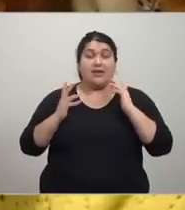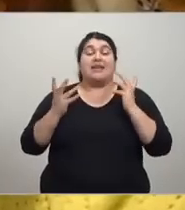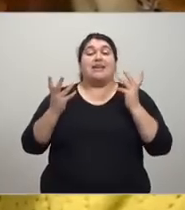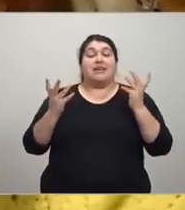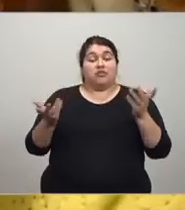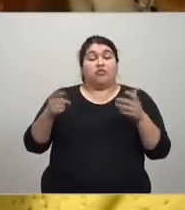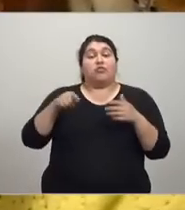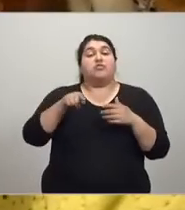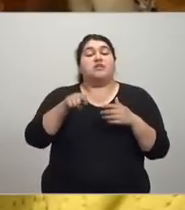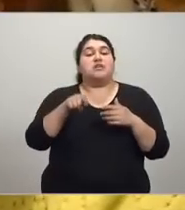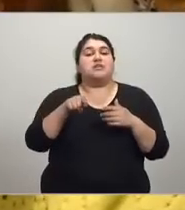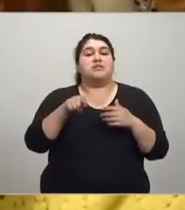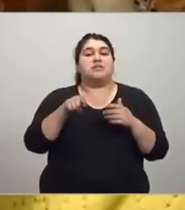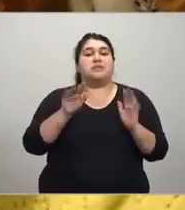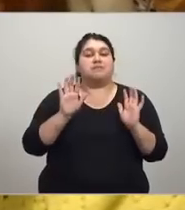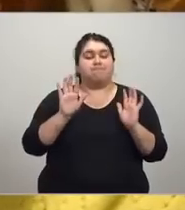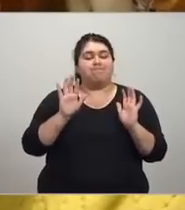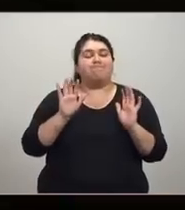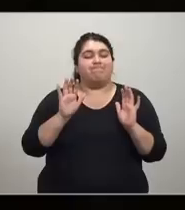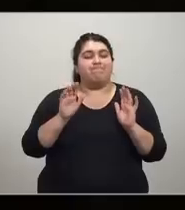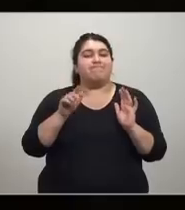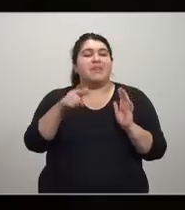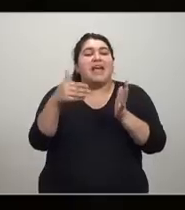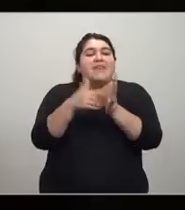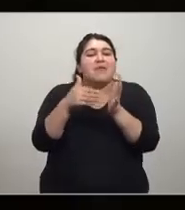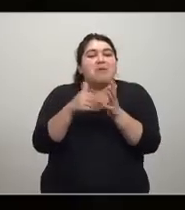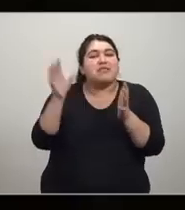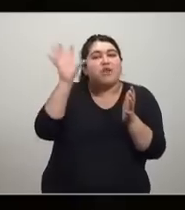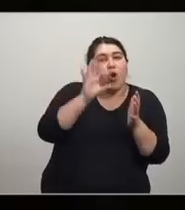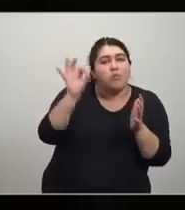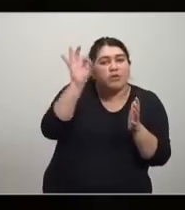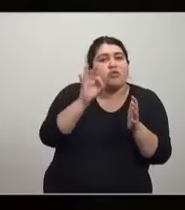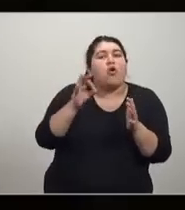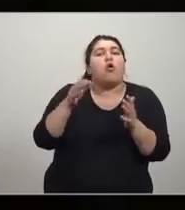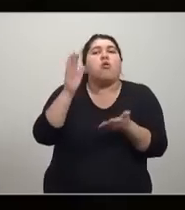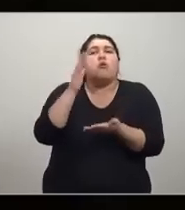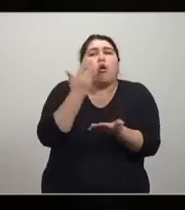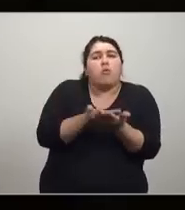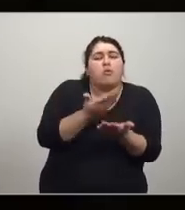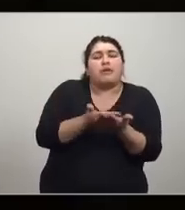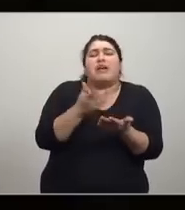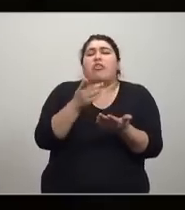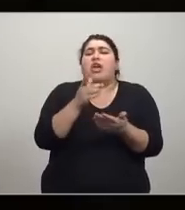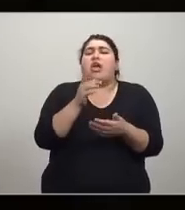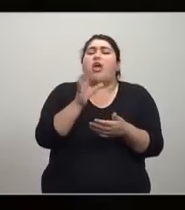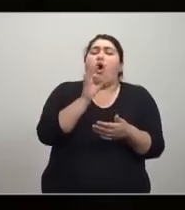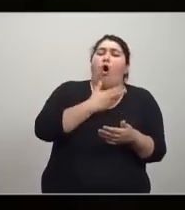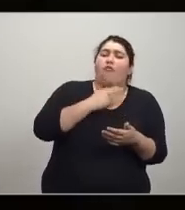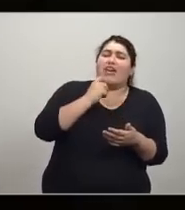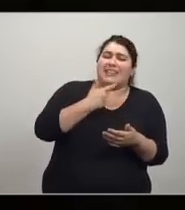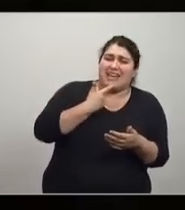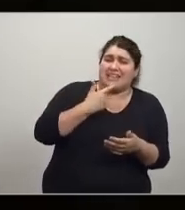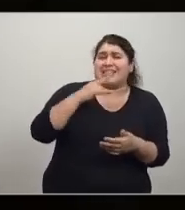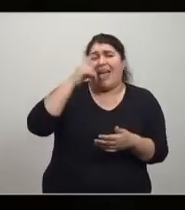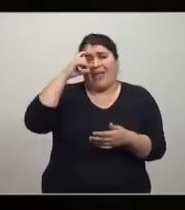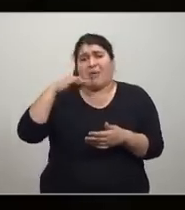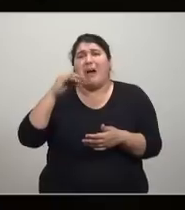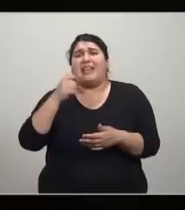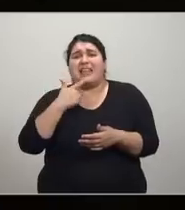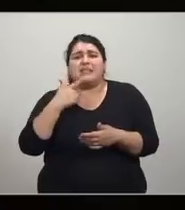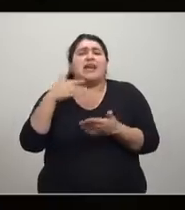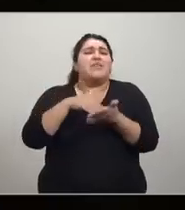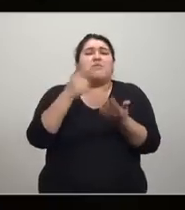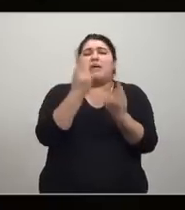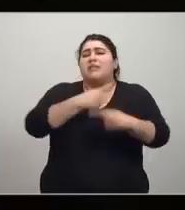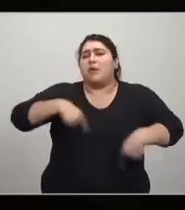Entonces, de hecho, si lo ven desde otro punto de vista, el esquema de oferta y demanda es sólo para una clase de bienes, de tantos bienes que existen,